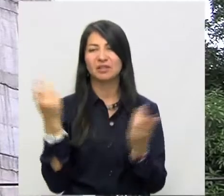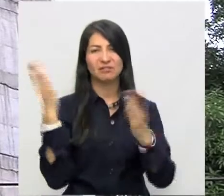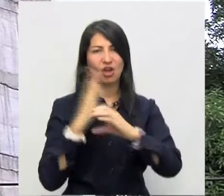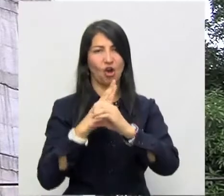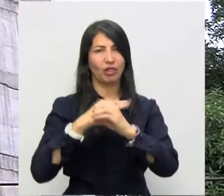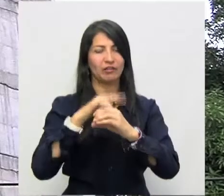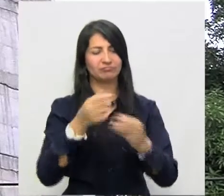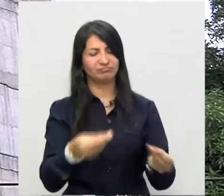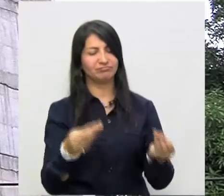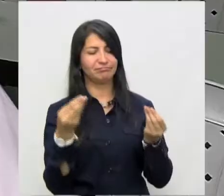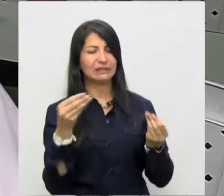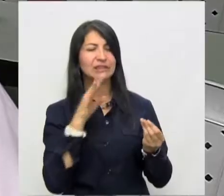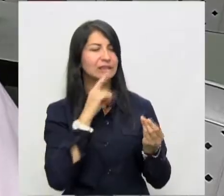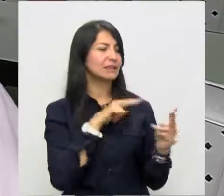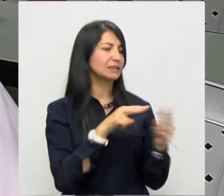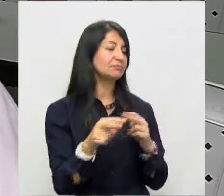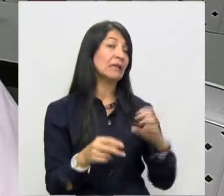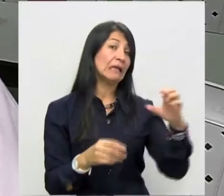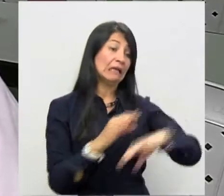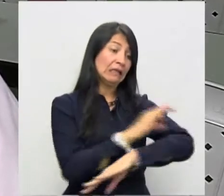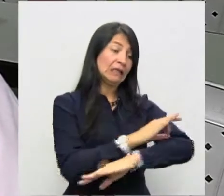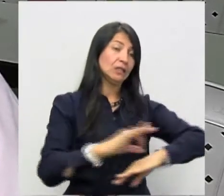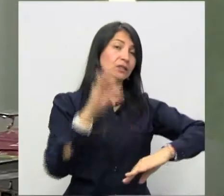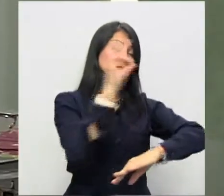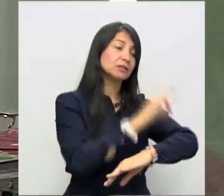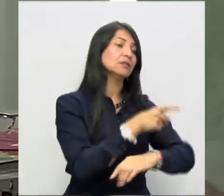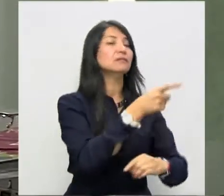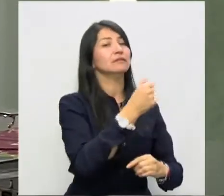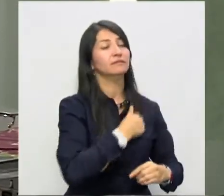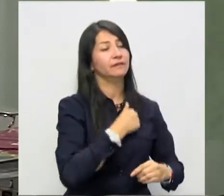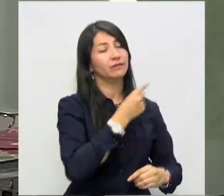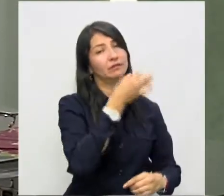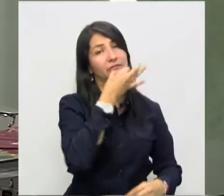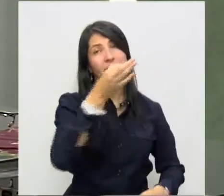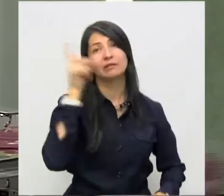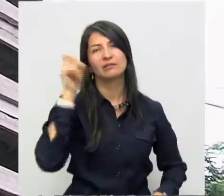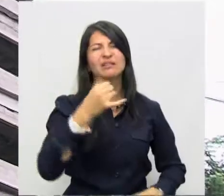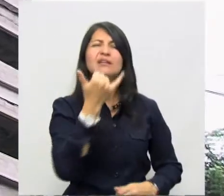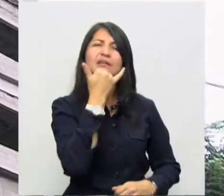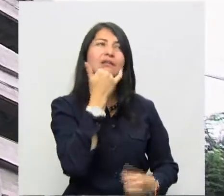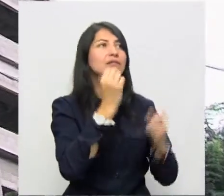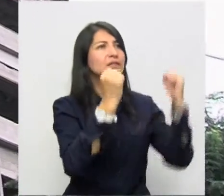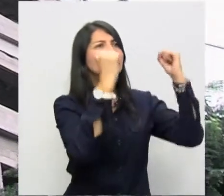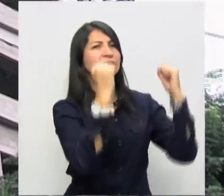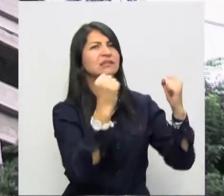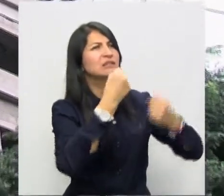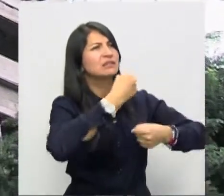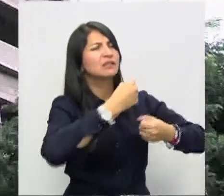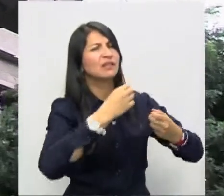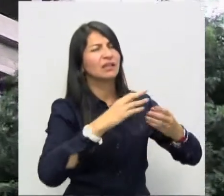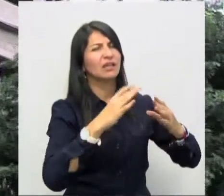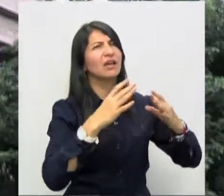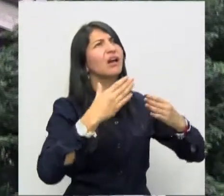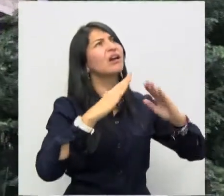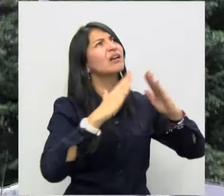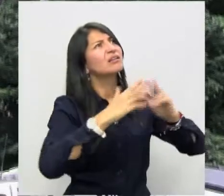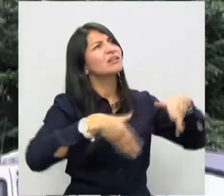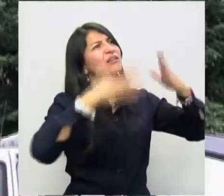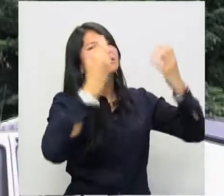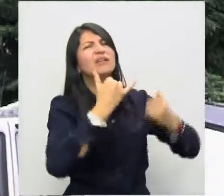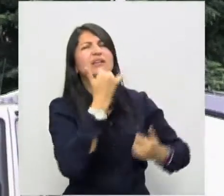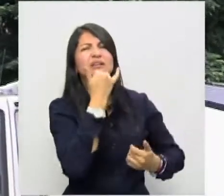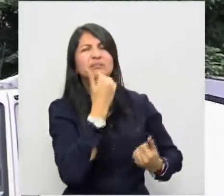Ante tanta incertidumbre, es necesario que la ESAT le aclare a sus estudiantes y al país qué va a pasar con la nueva sede que prometieron.